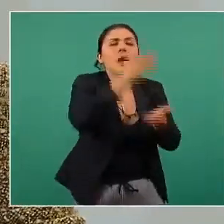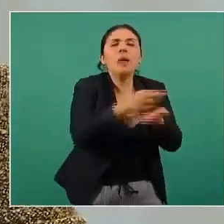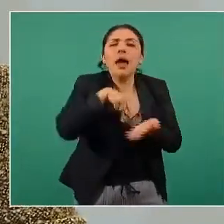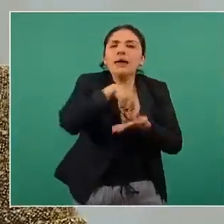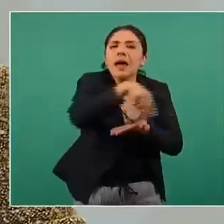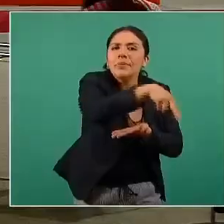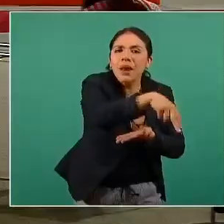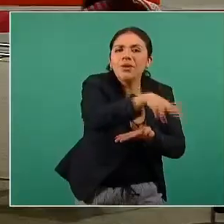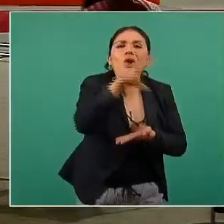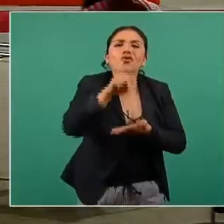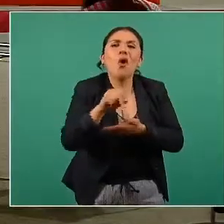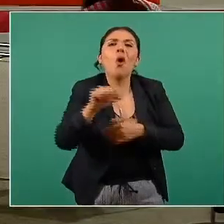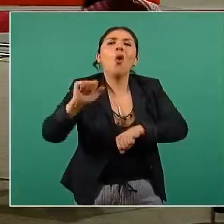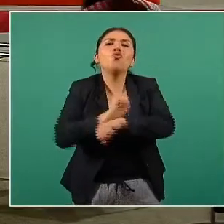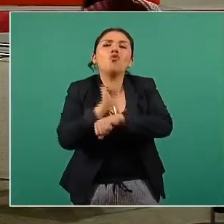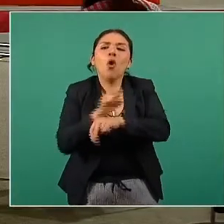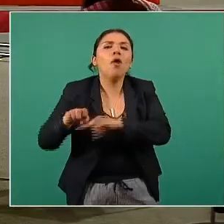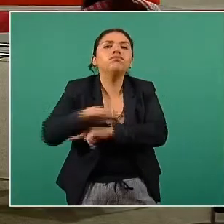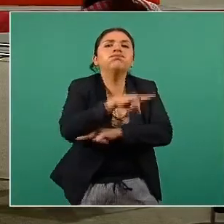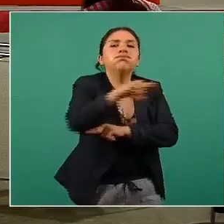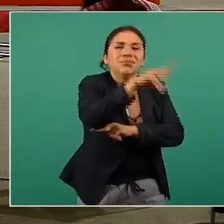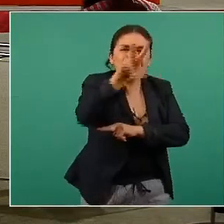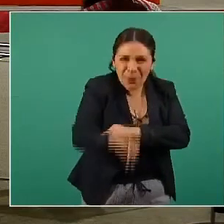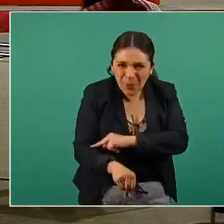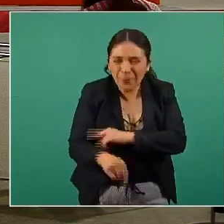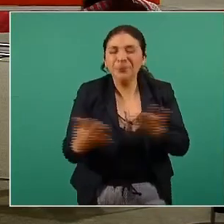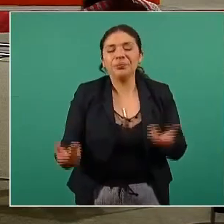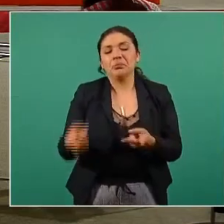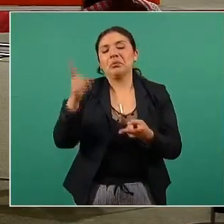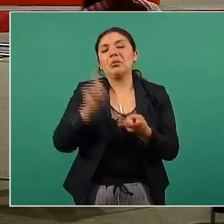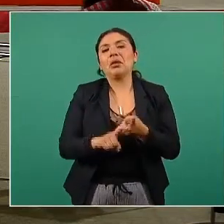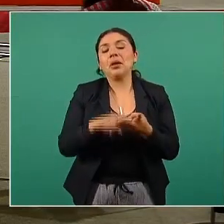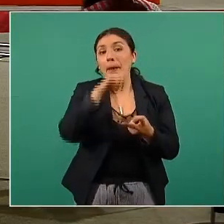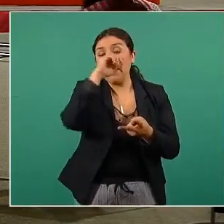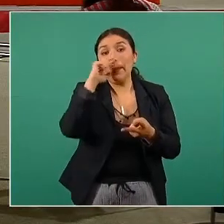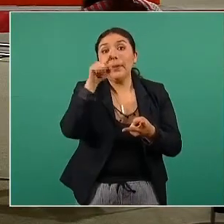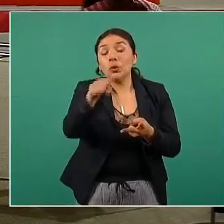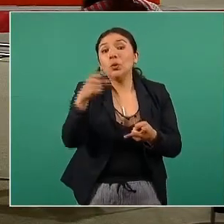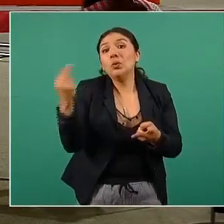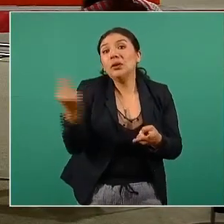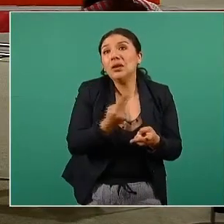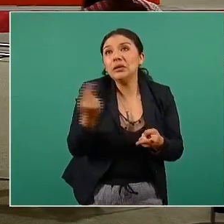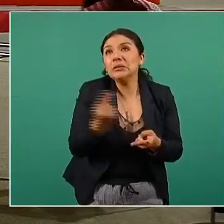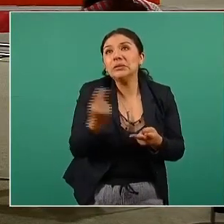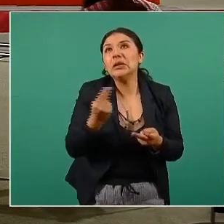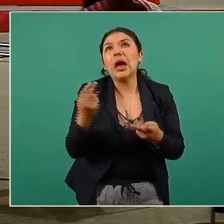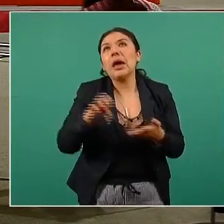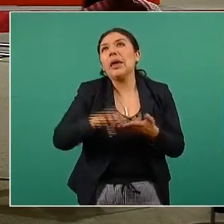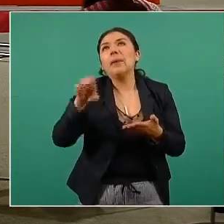en lugar de subirme al auto que si necesito